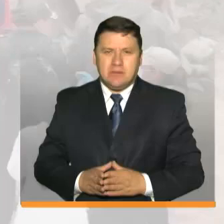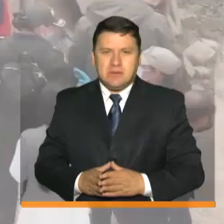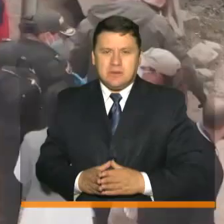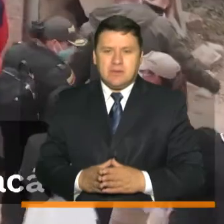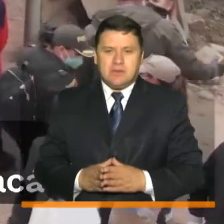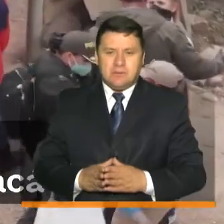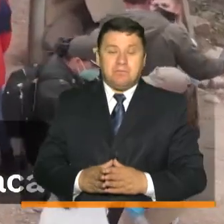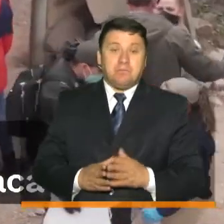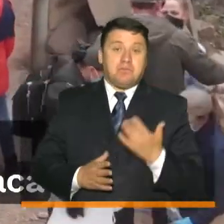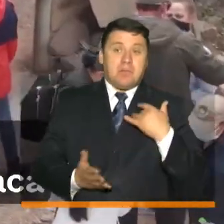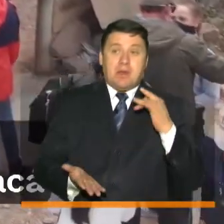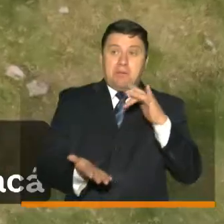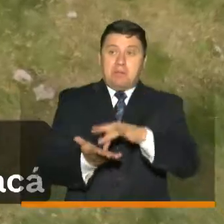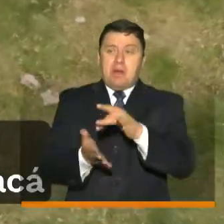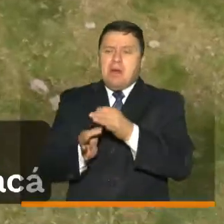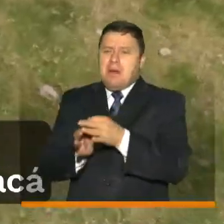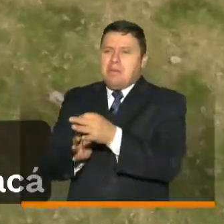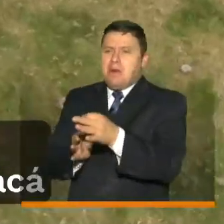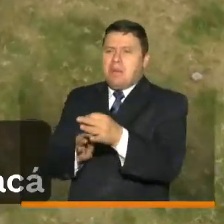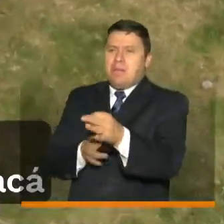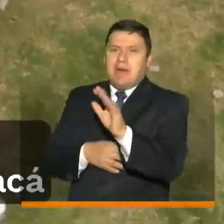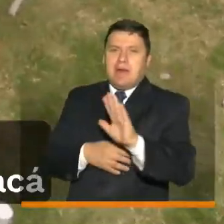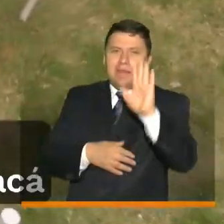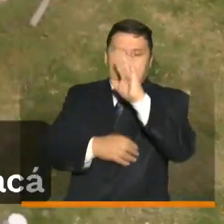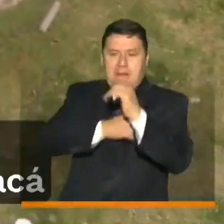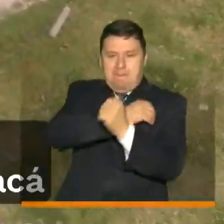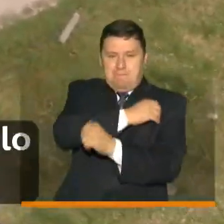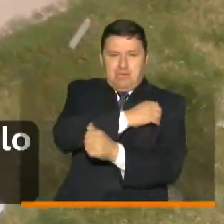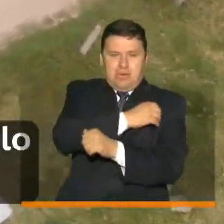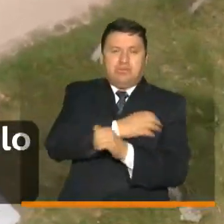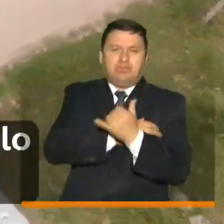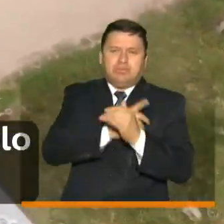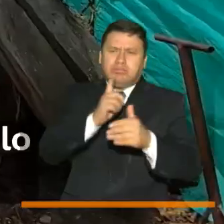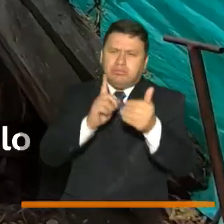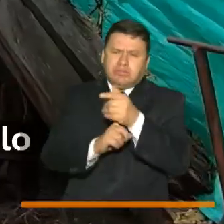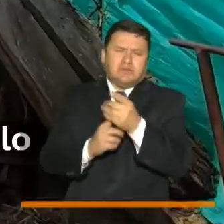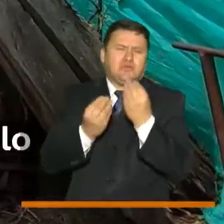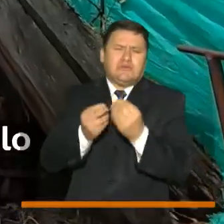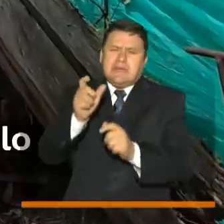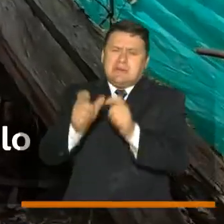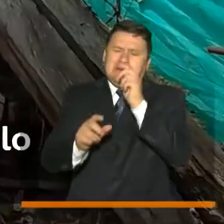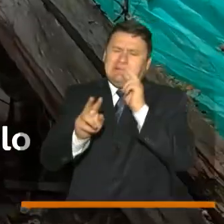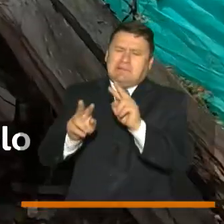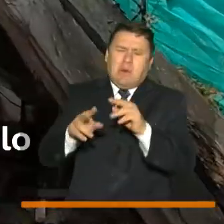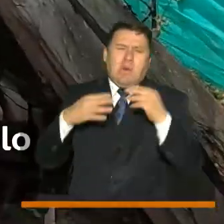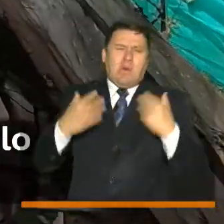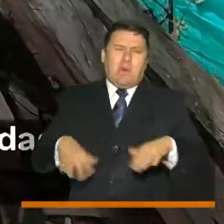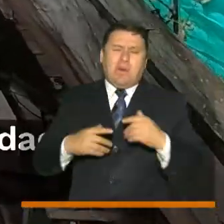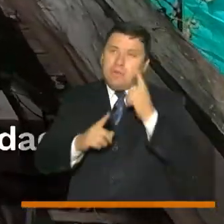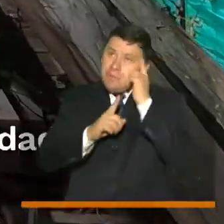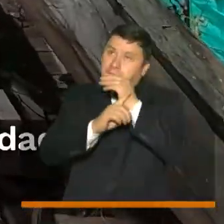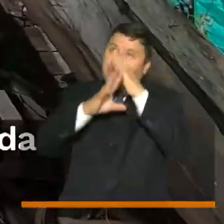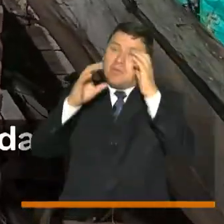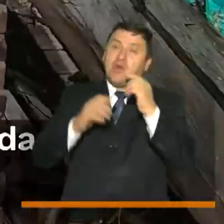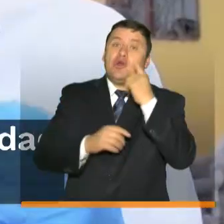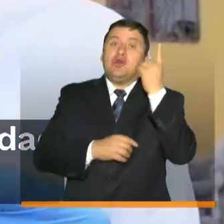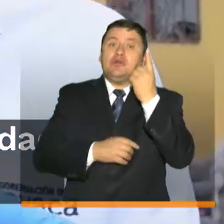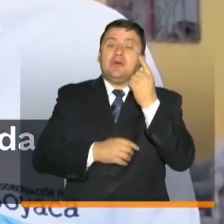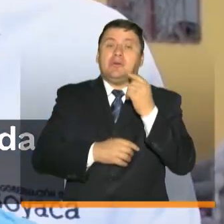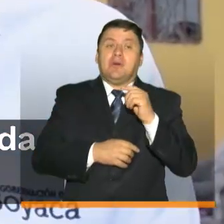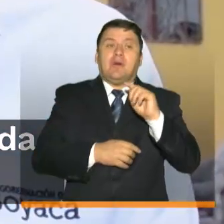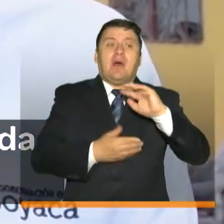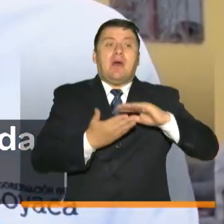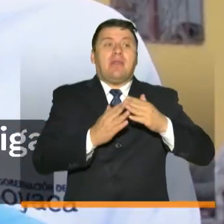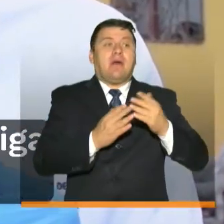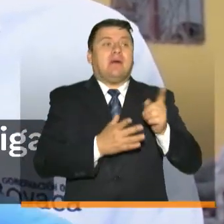hoy estuvimos recorriendo varios municipios del departamento Boyacá y encontramos a mucha gente no solo esperanzada en que el gobierno y la demás